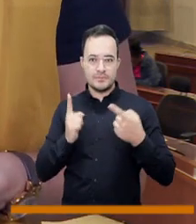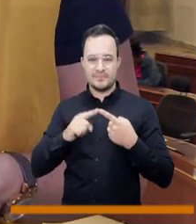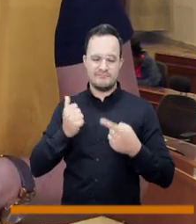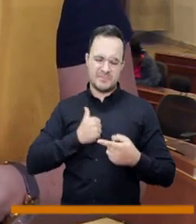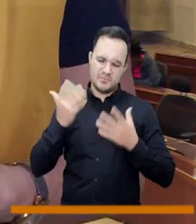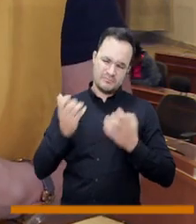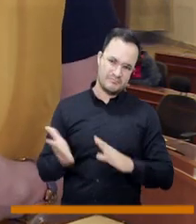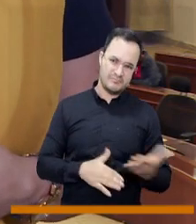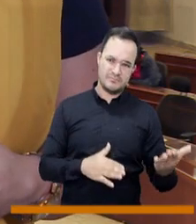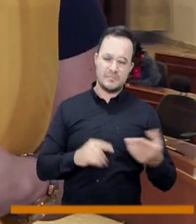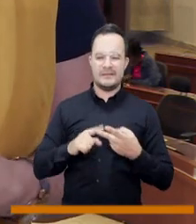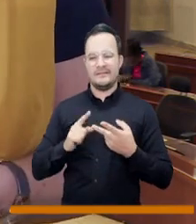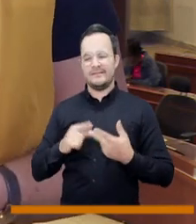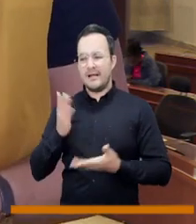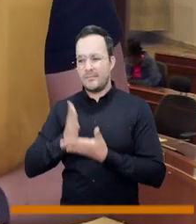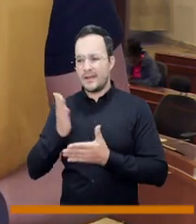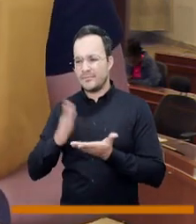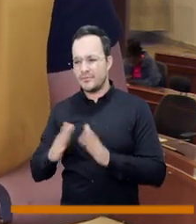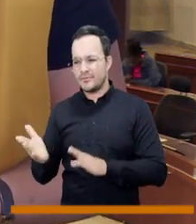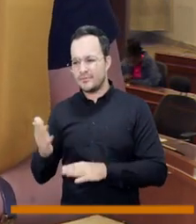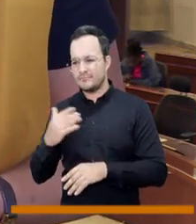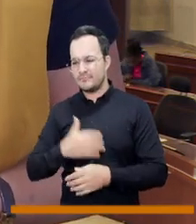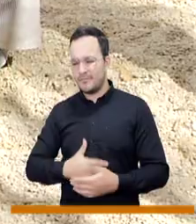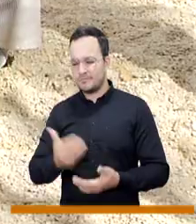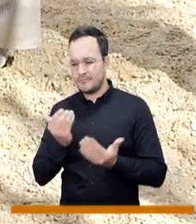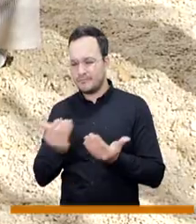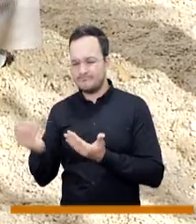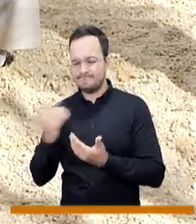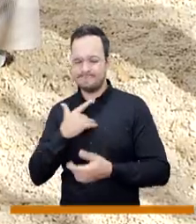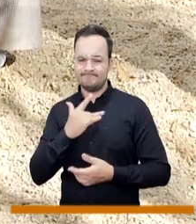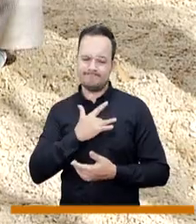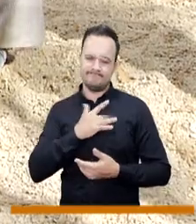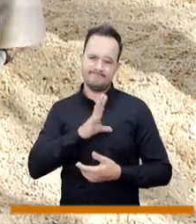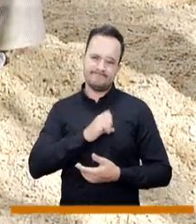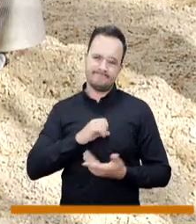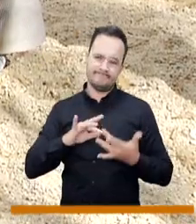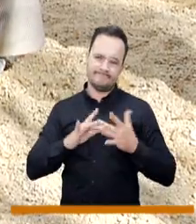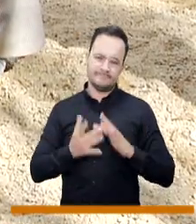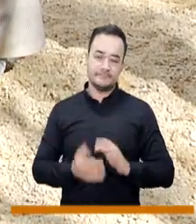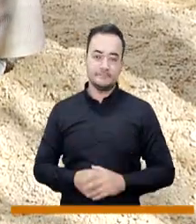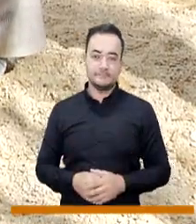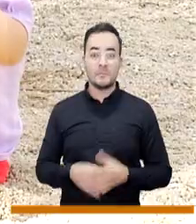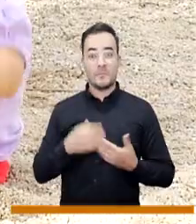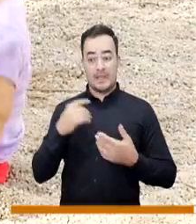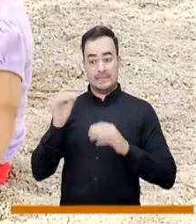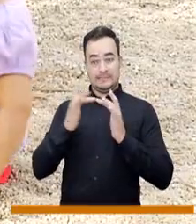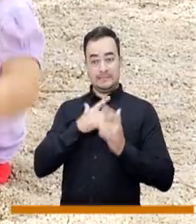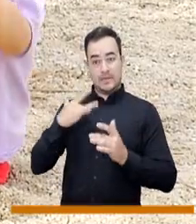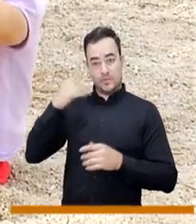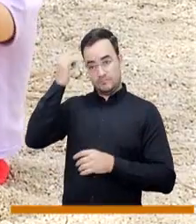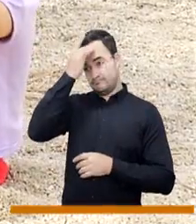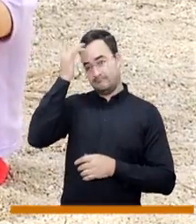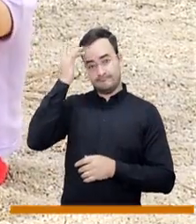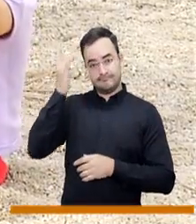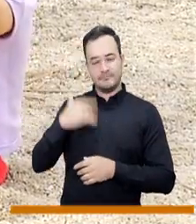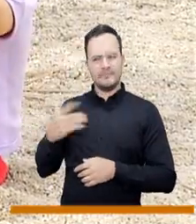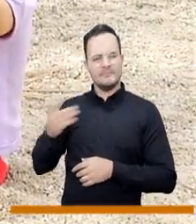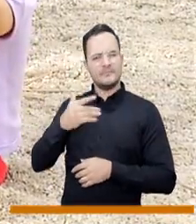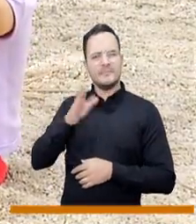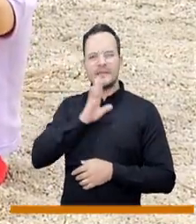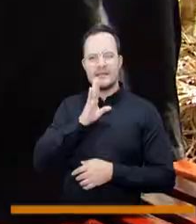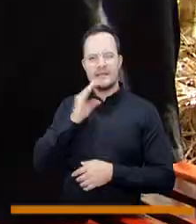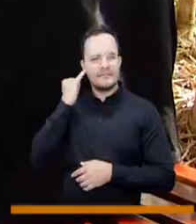dos casos específicos, el suicidio y el duelo perinatal. La Salud Mental en la Familia, un evento académico